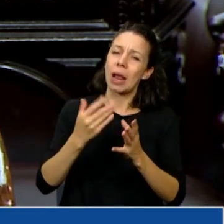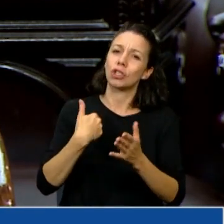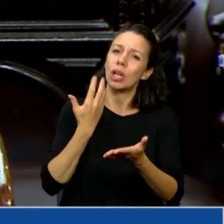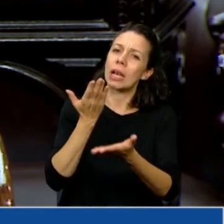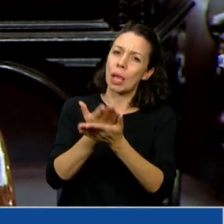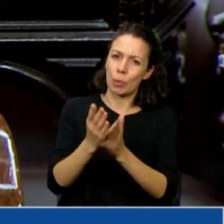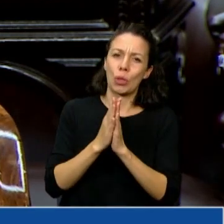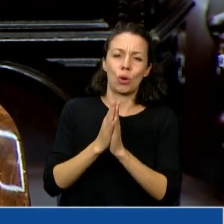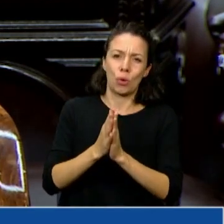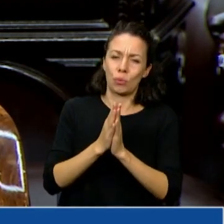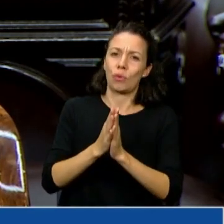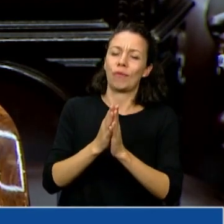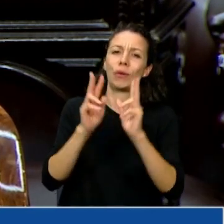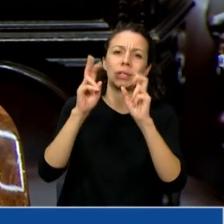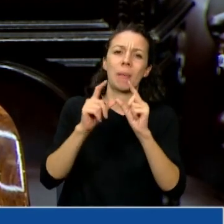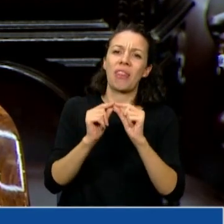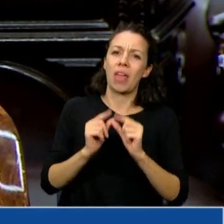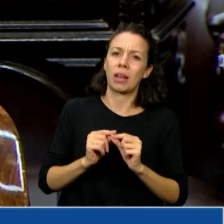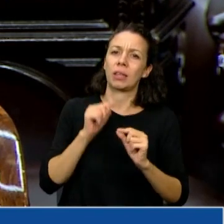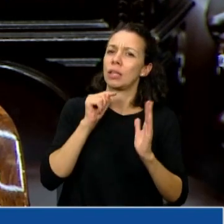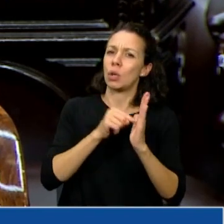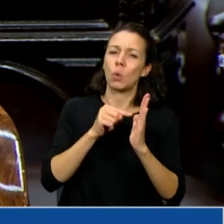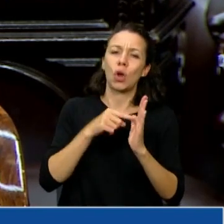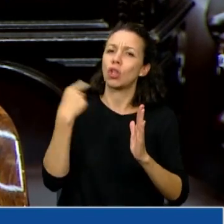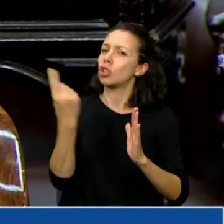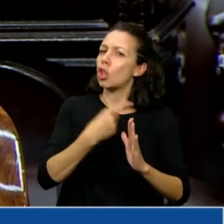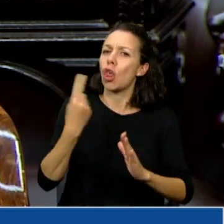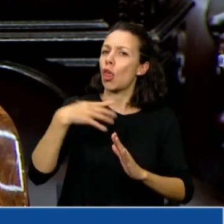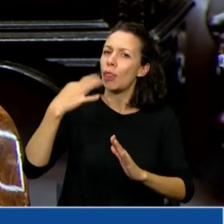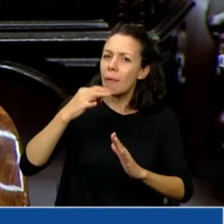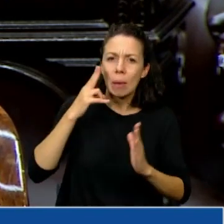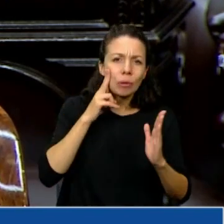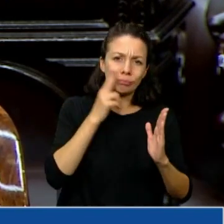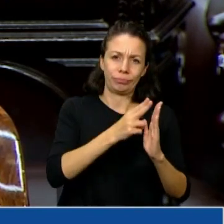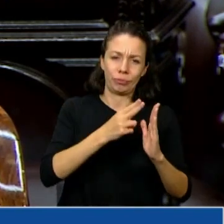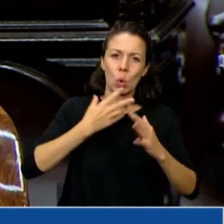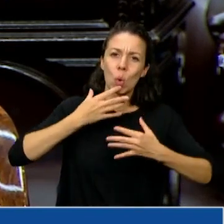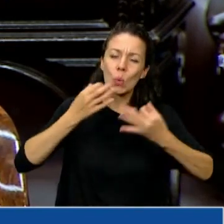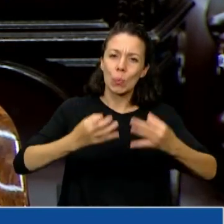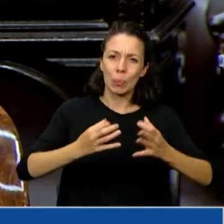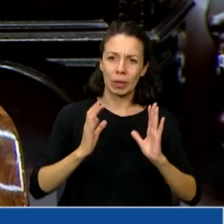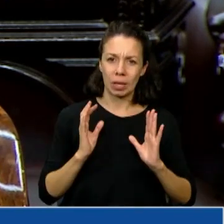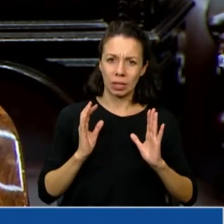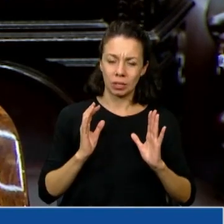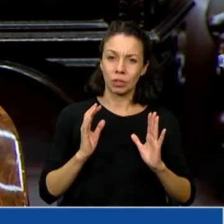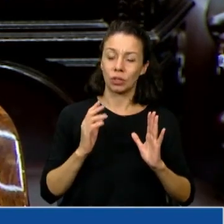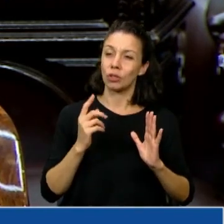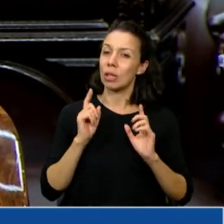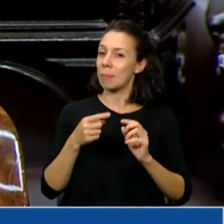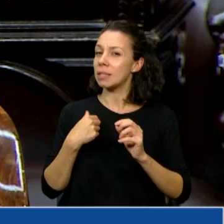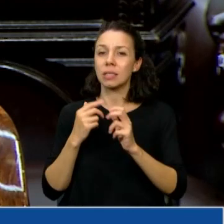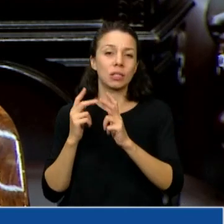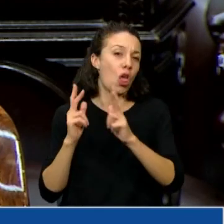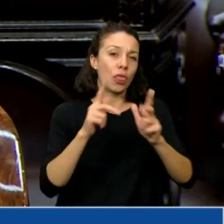que es una cuestión que nos compete y que debe cumplirse. Y lo digo también interpelando